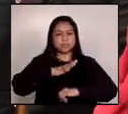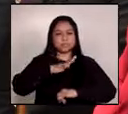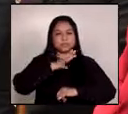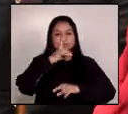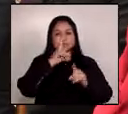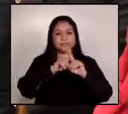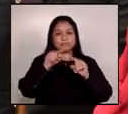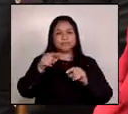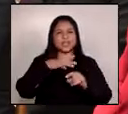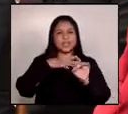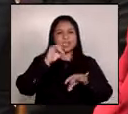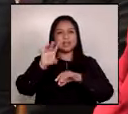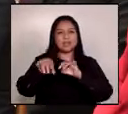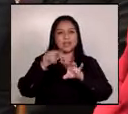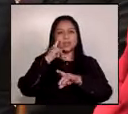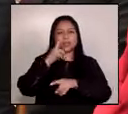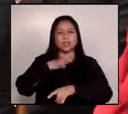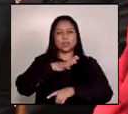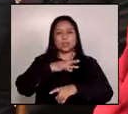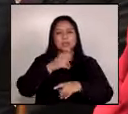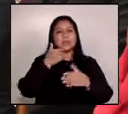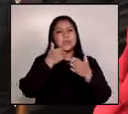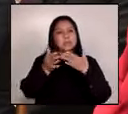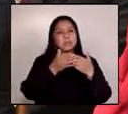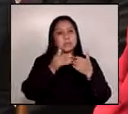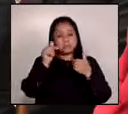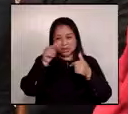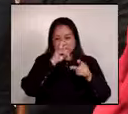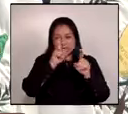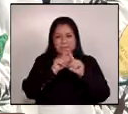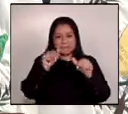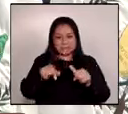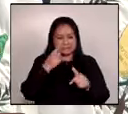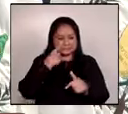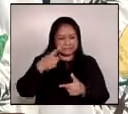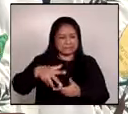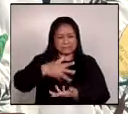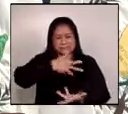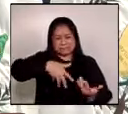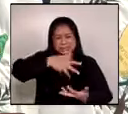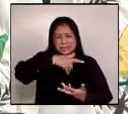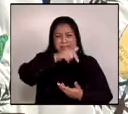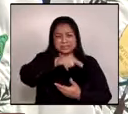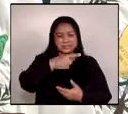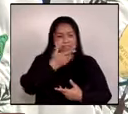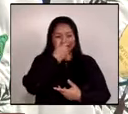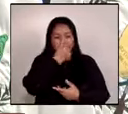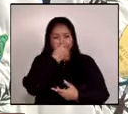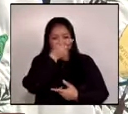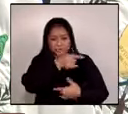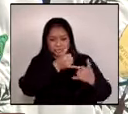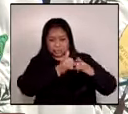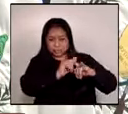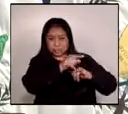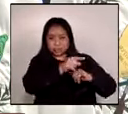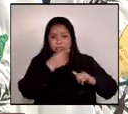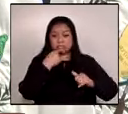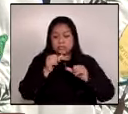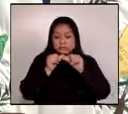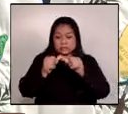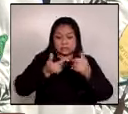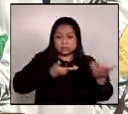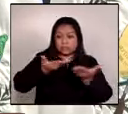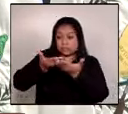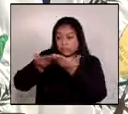ellas, que aún a pesar de este remolino de la corrupción, continúan trabajando para servir a la gente